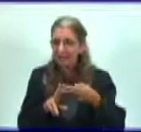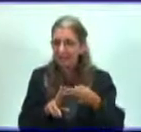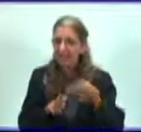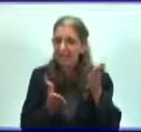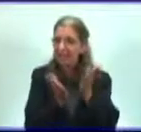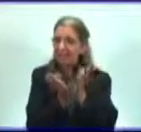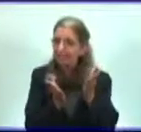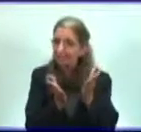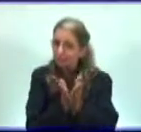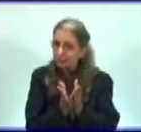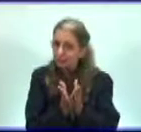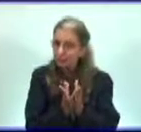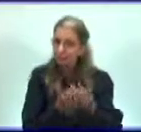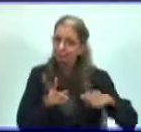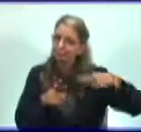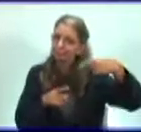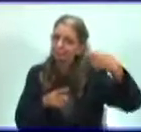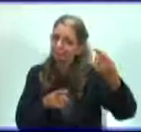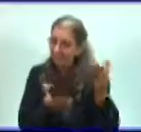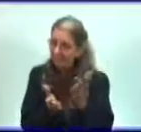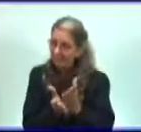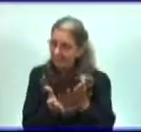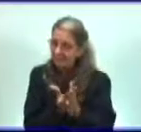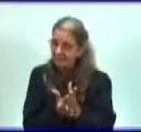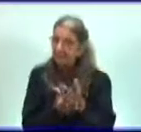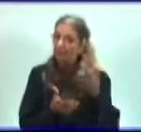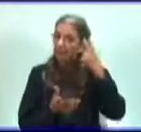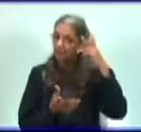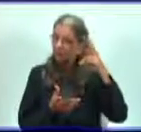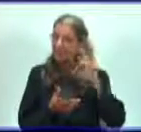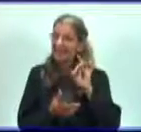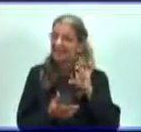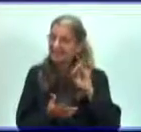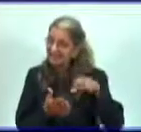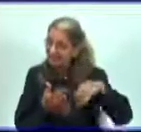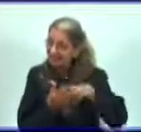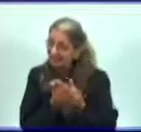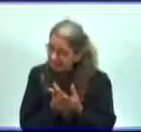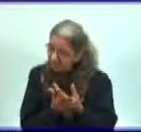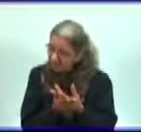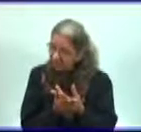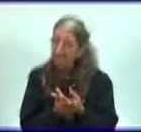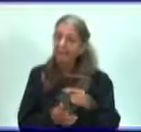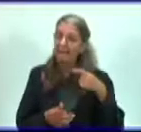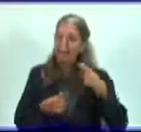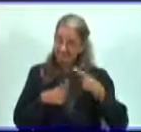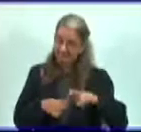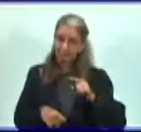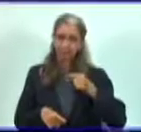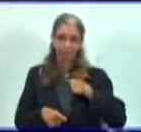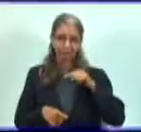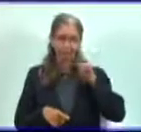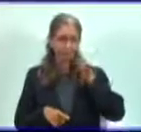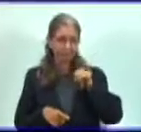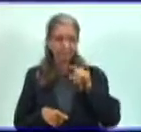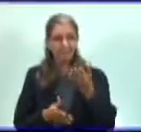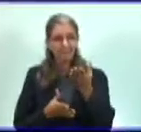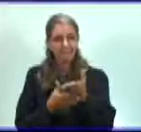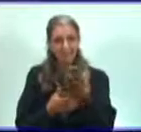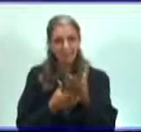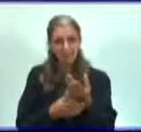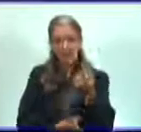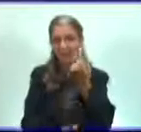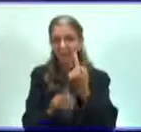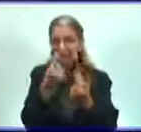estudio por nosotros en la próxima clase. Pero te estoy solicitando que ya estés realizando alguna